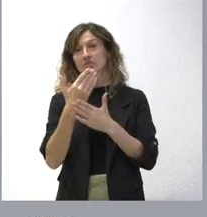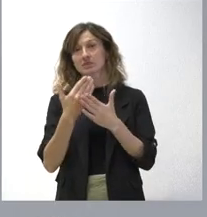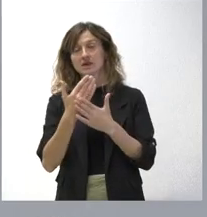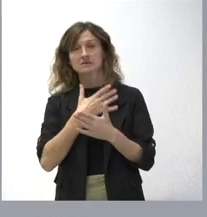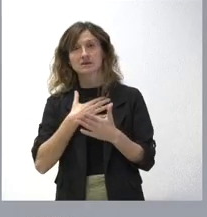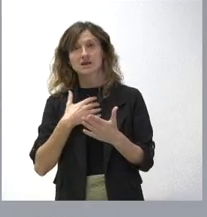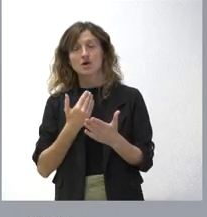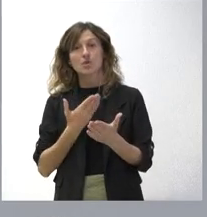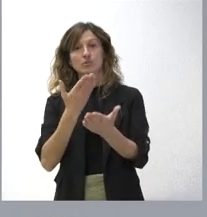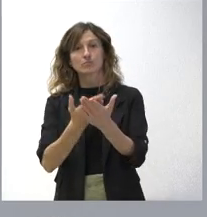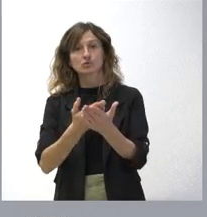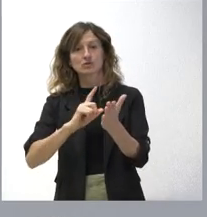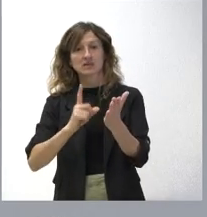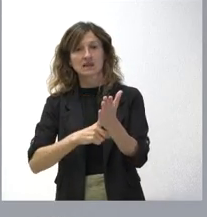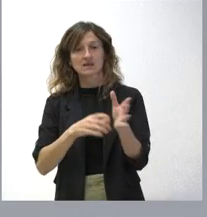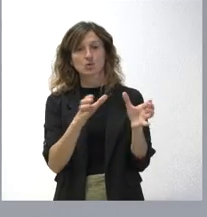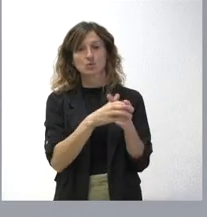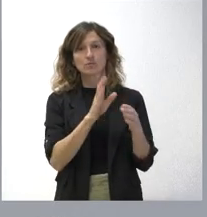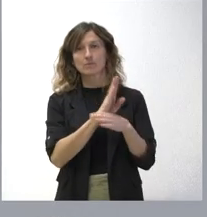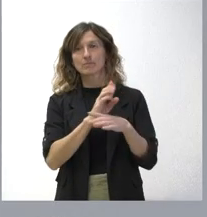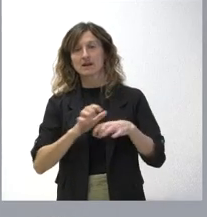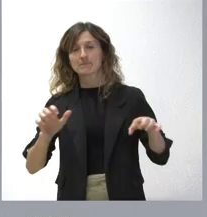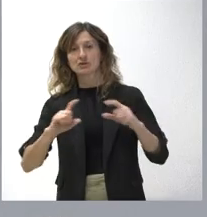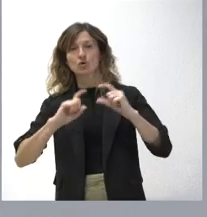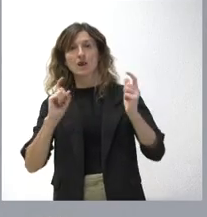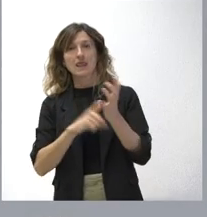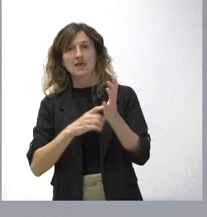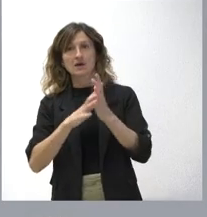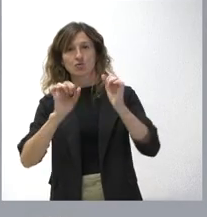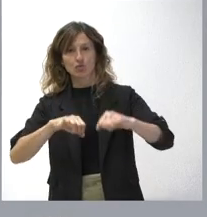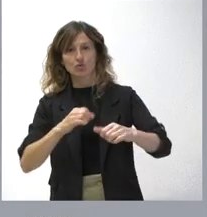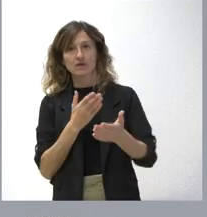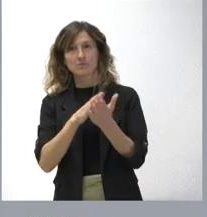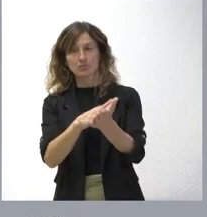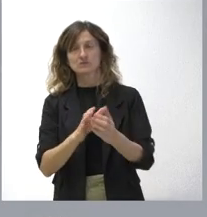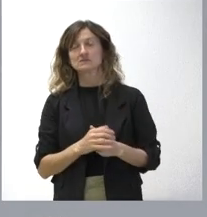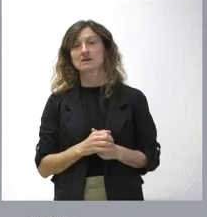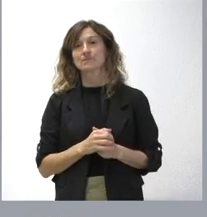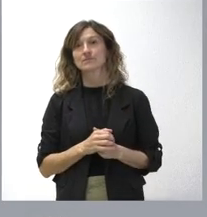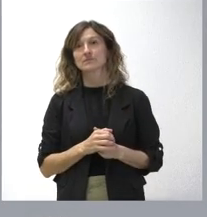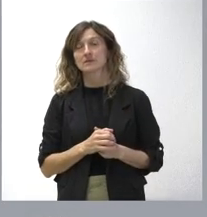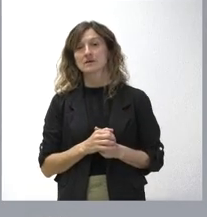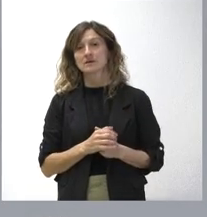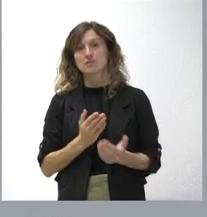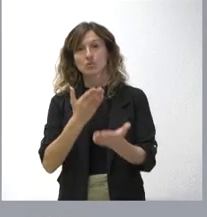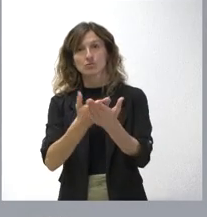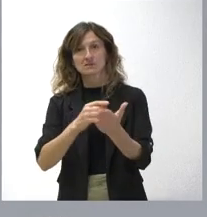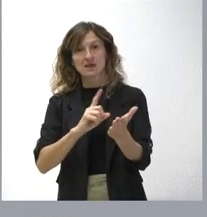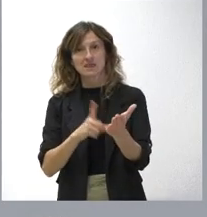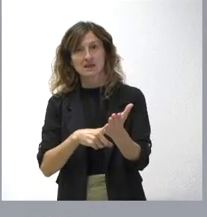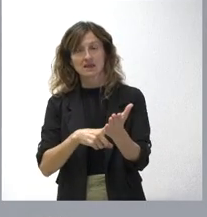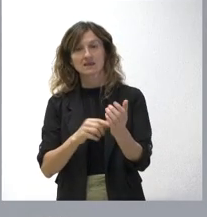proposición de ley por los grupos parlamentarios de la ley de concordia. Esa proposición de ley ante el